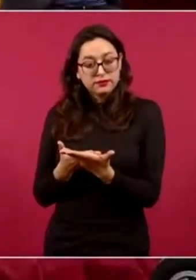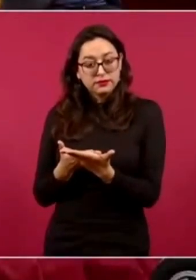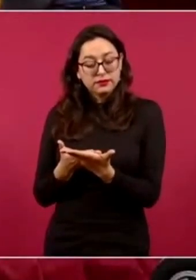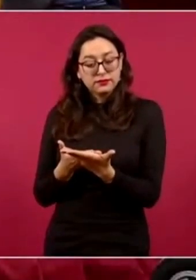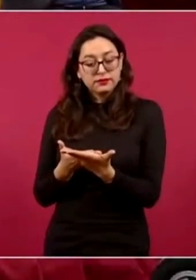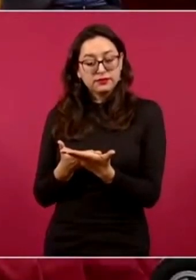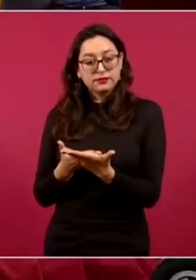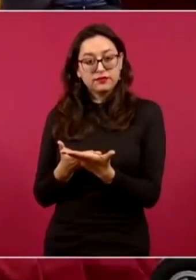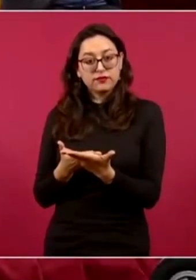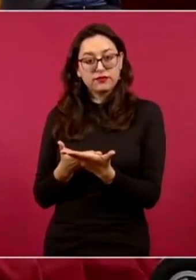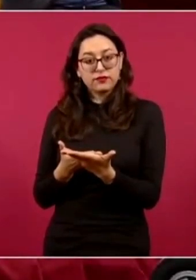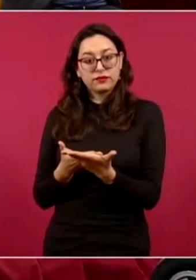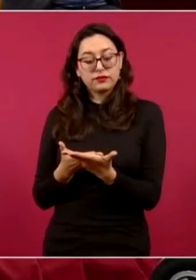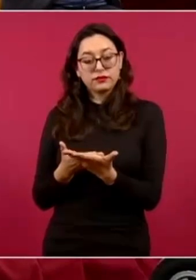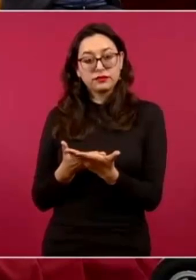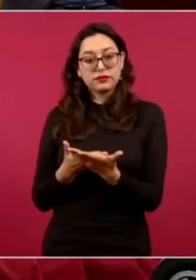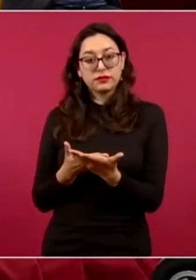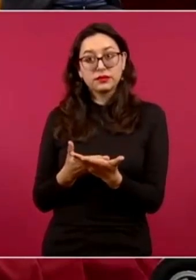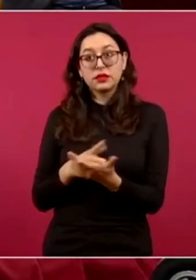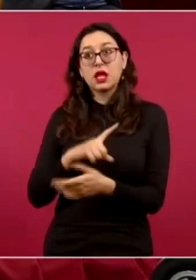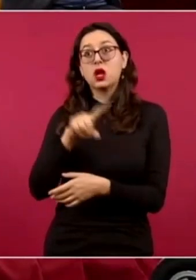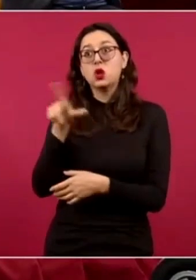yo de Veracruz